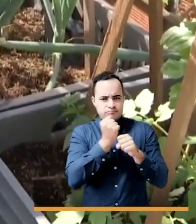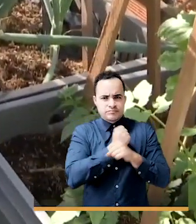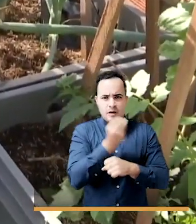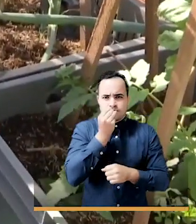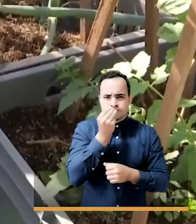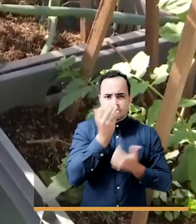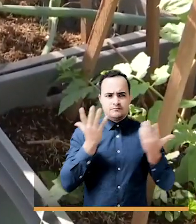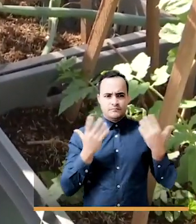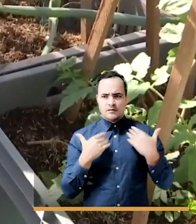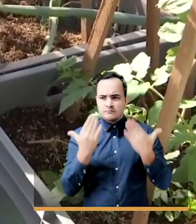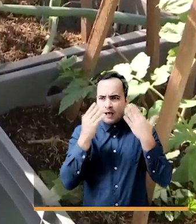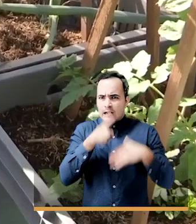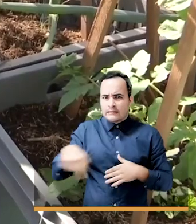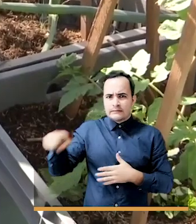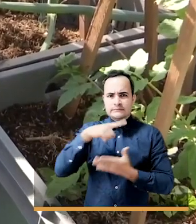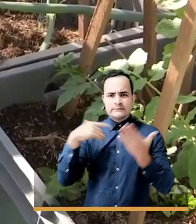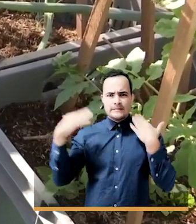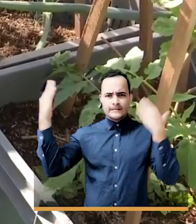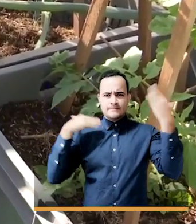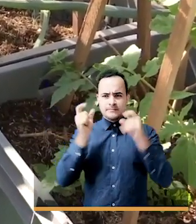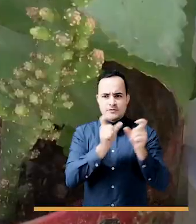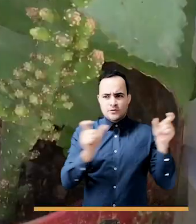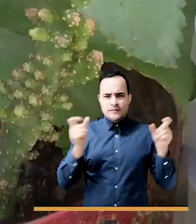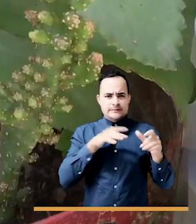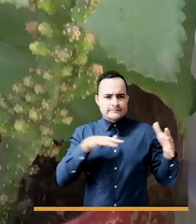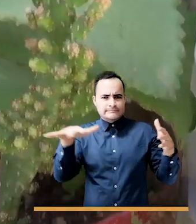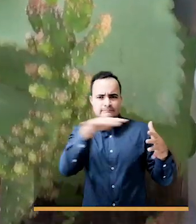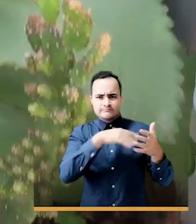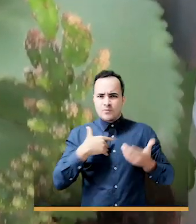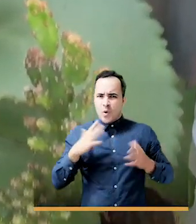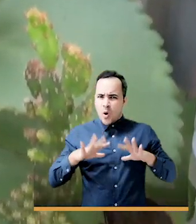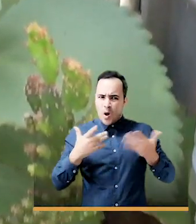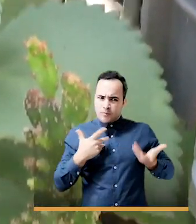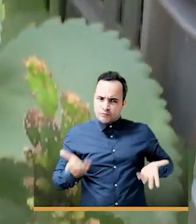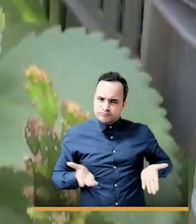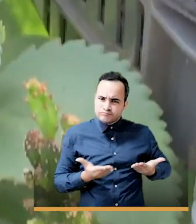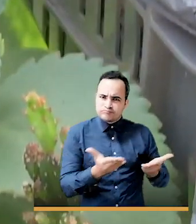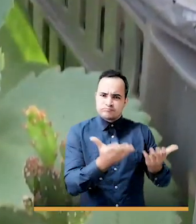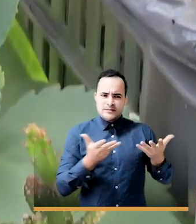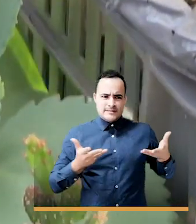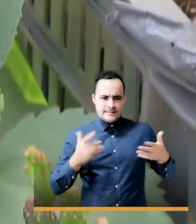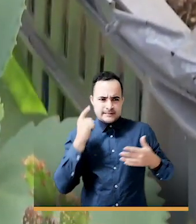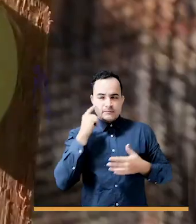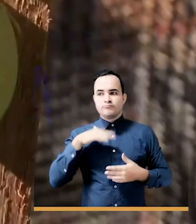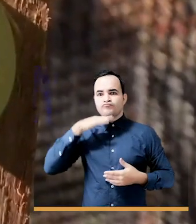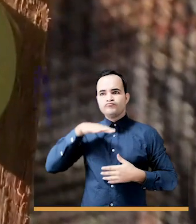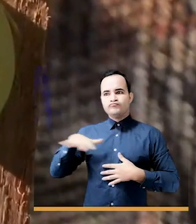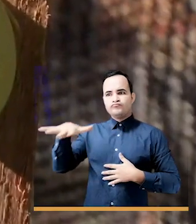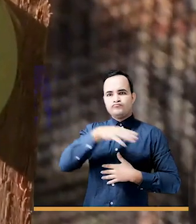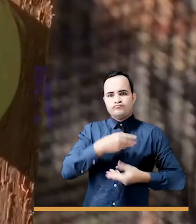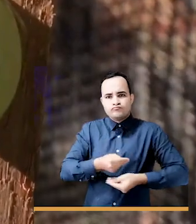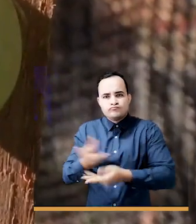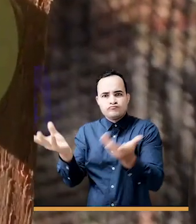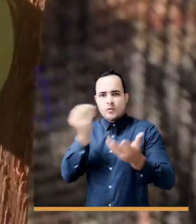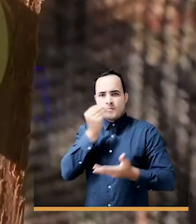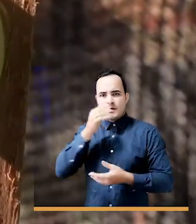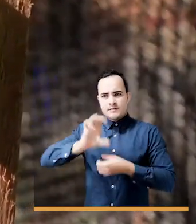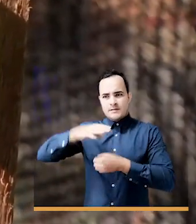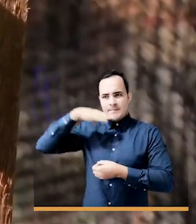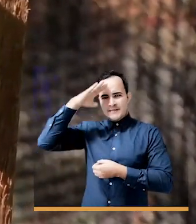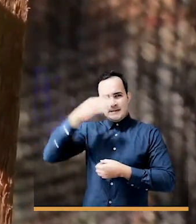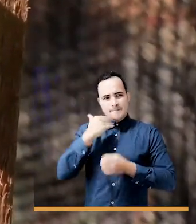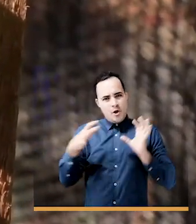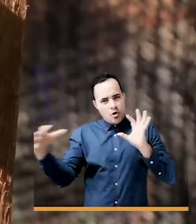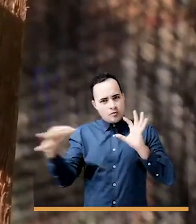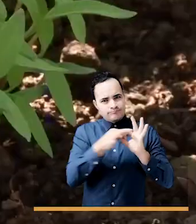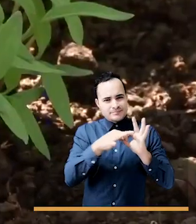nuestra población campesina y cómo mejoramos la situación de abastecimiento de comida y alimentos hacia la ciudad de Medellín